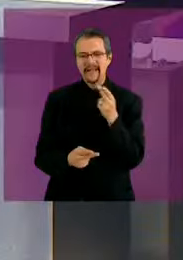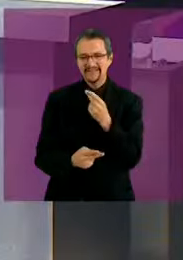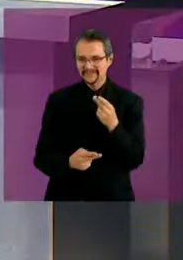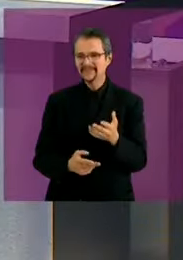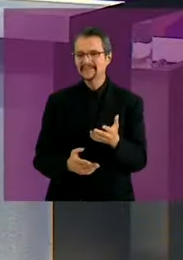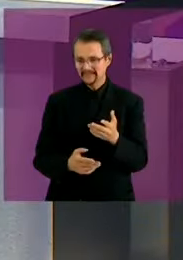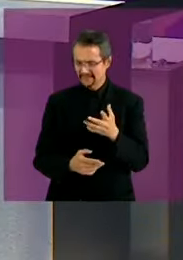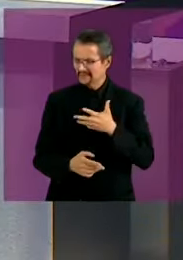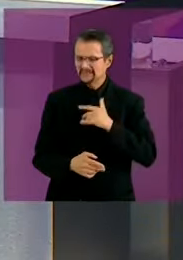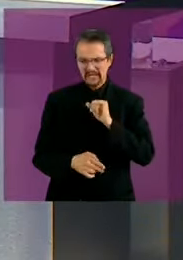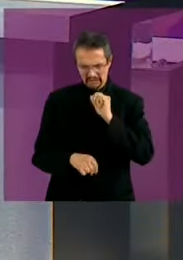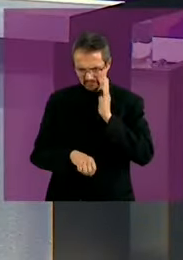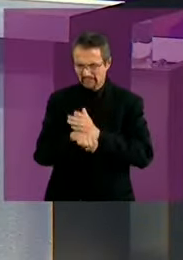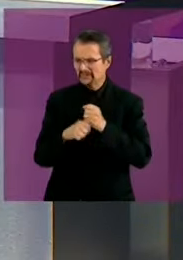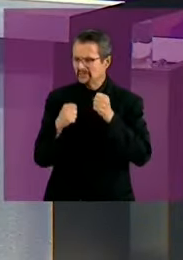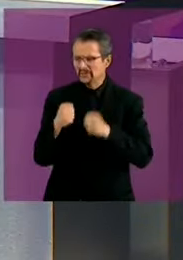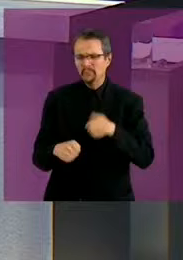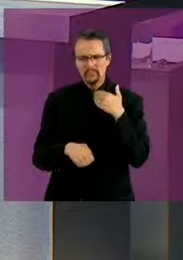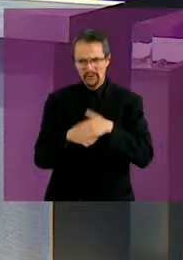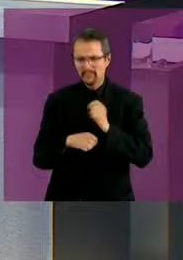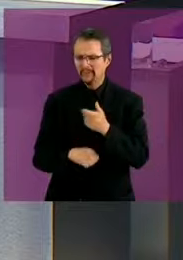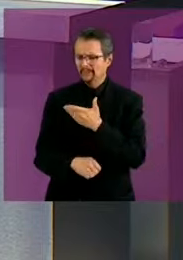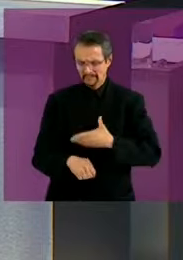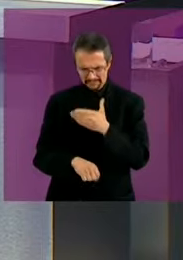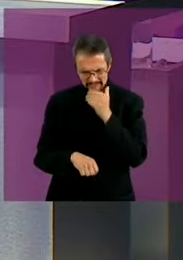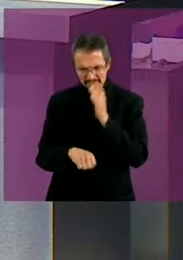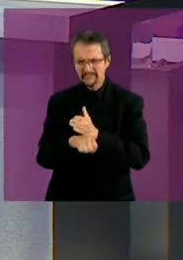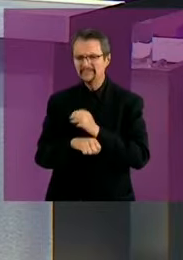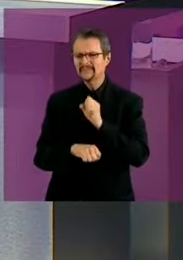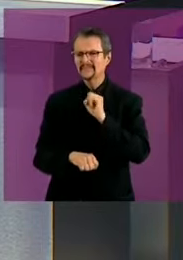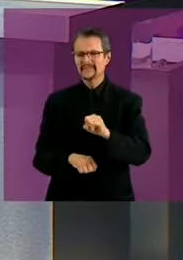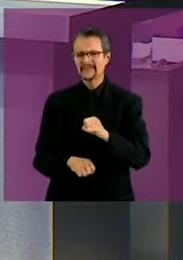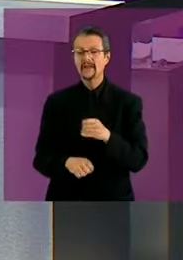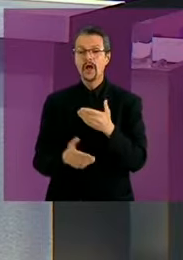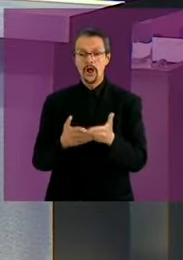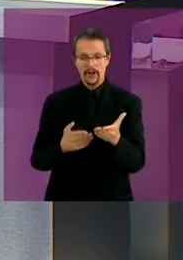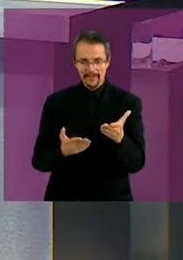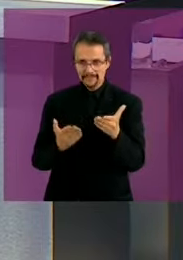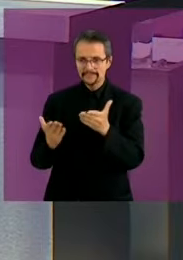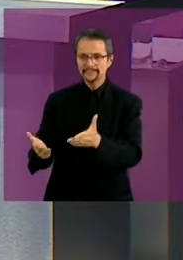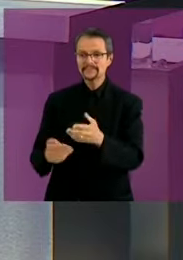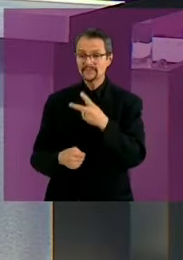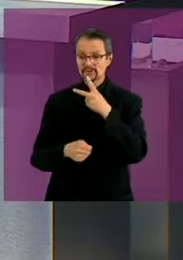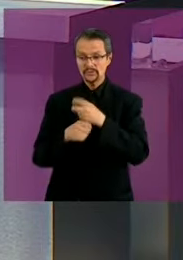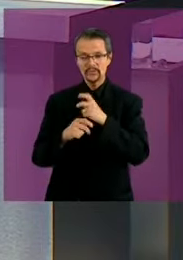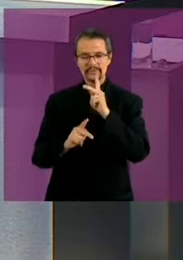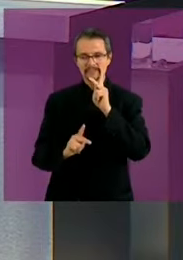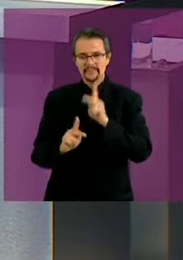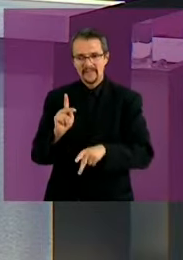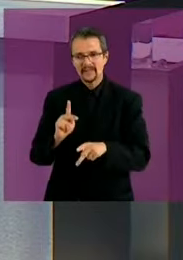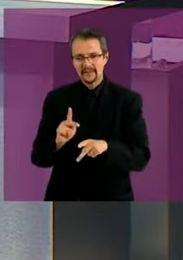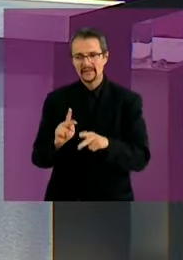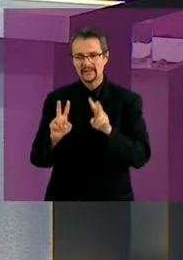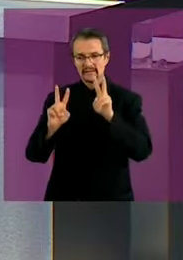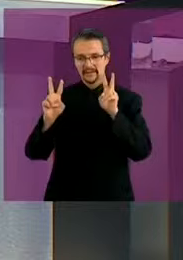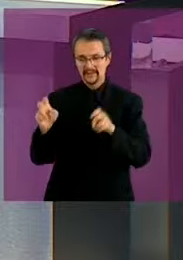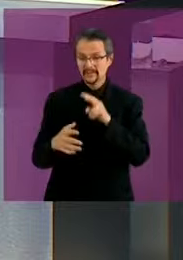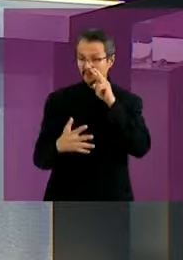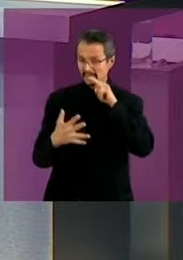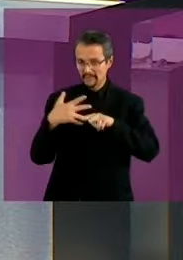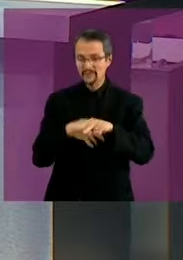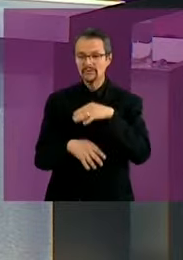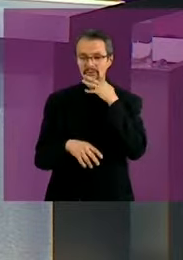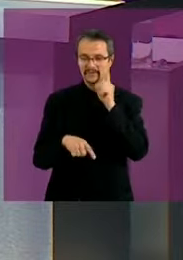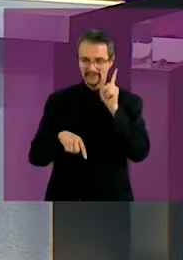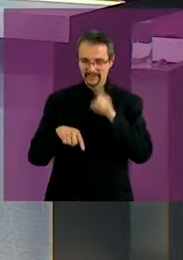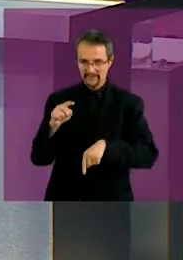castigar como presidenta. Gracias, candidata Xochitl Galvez. Para cerrar este segundo bloque del segmento Transparencia y Combate a la Corrupción, tres preguntas